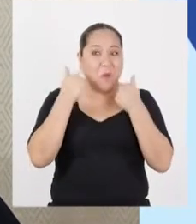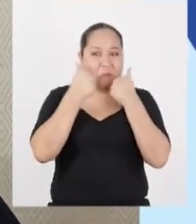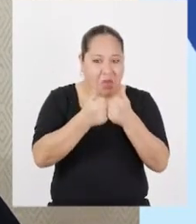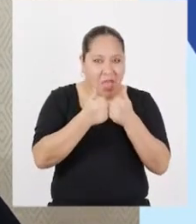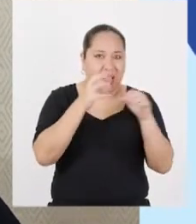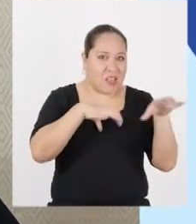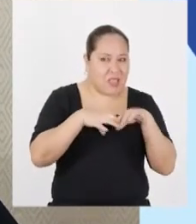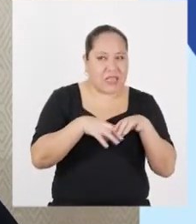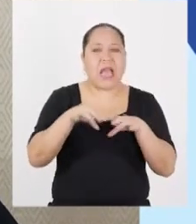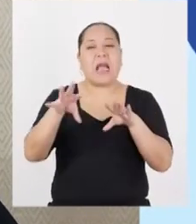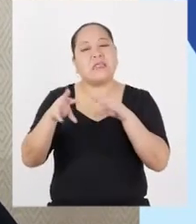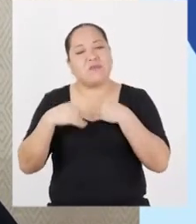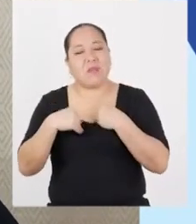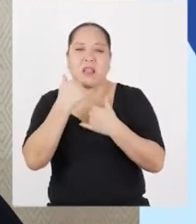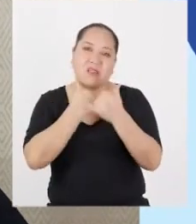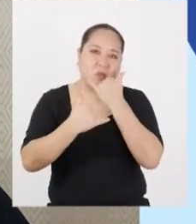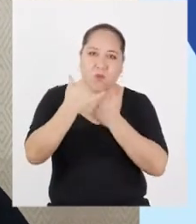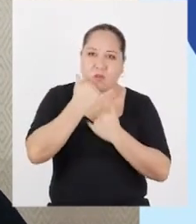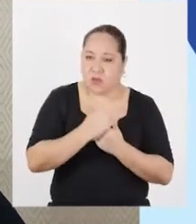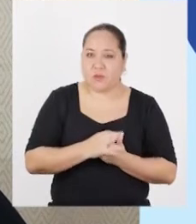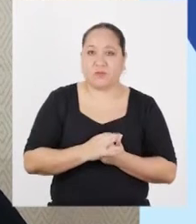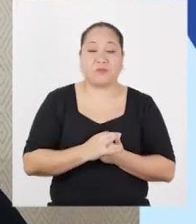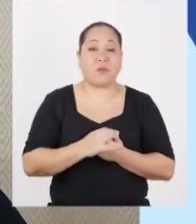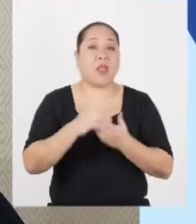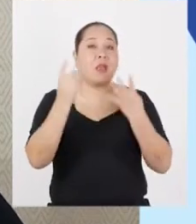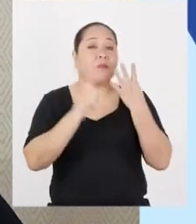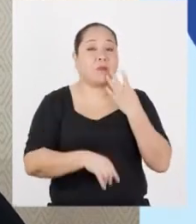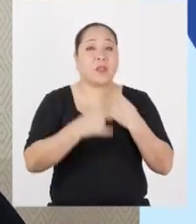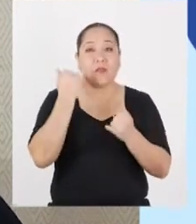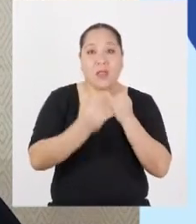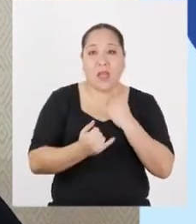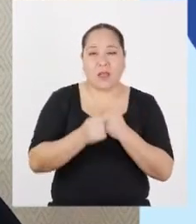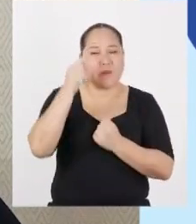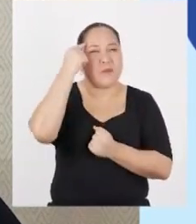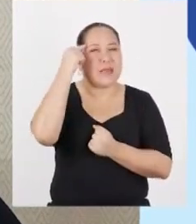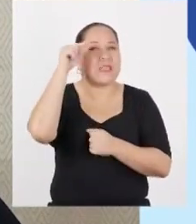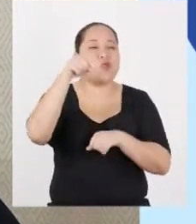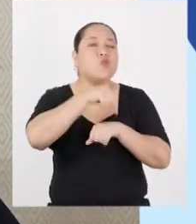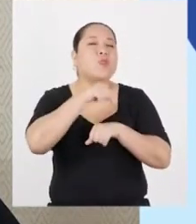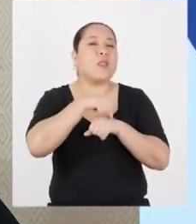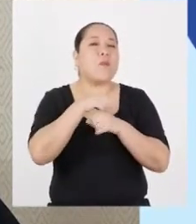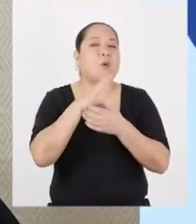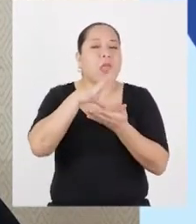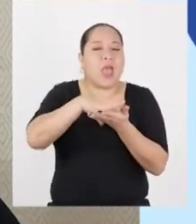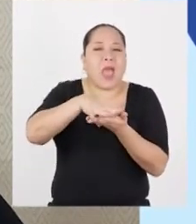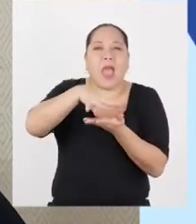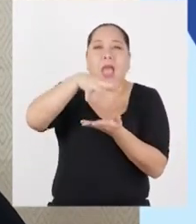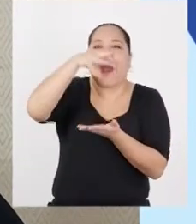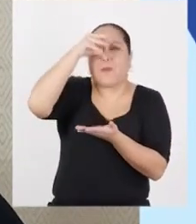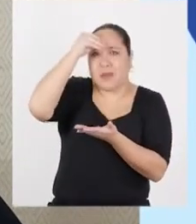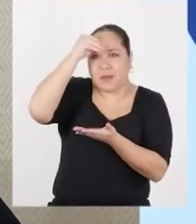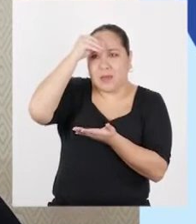reconocer nuestros errores. Por último, considera que estamos en una etapa de aprendizaje